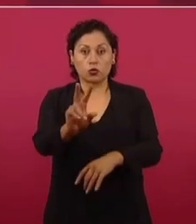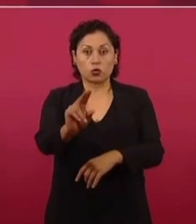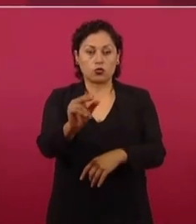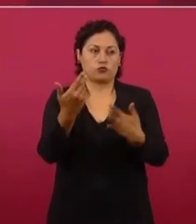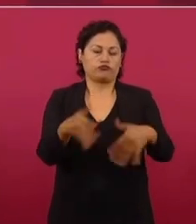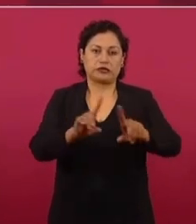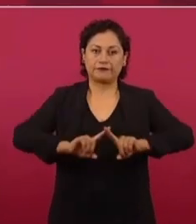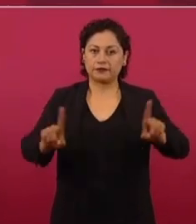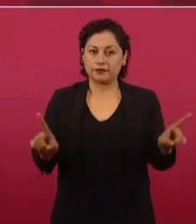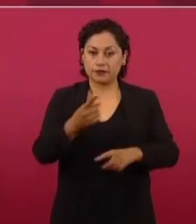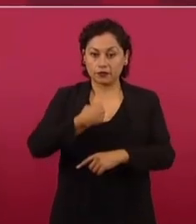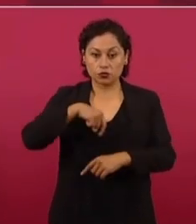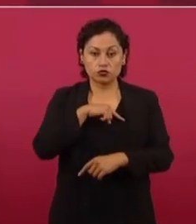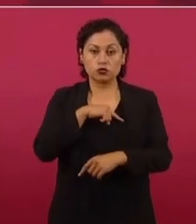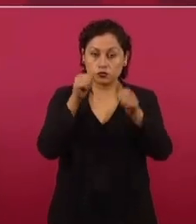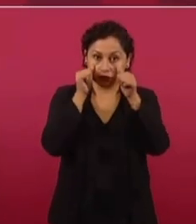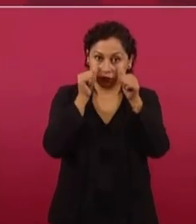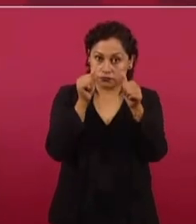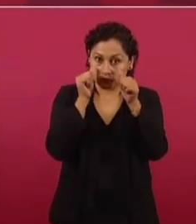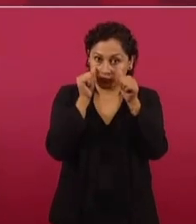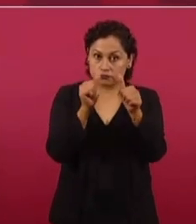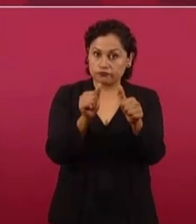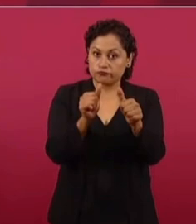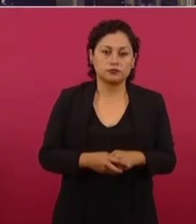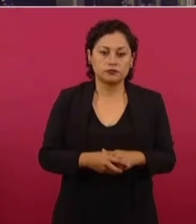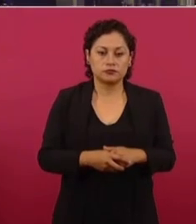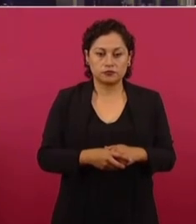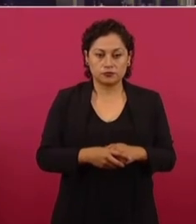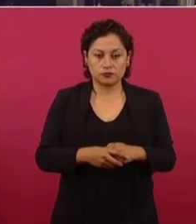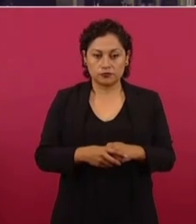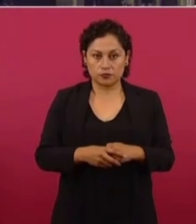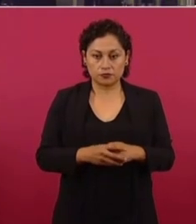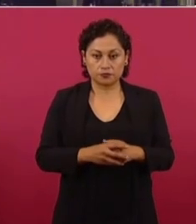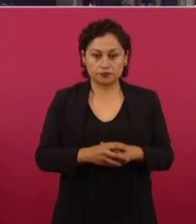pendientes porque no hay subejercicios.